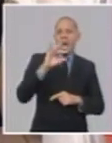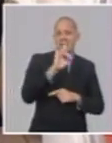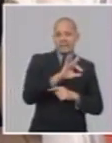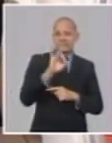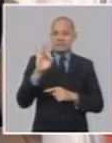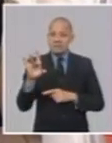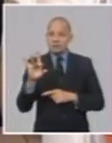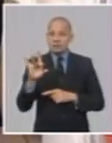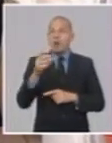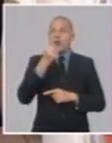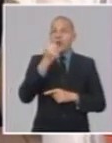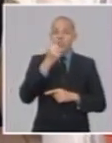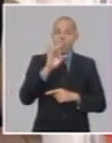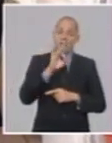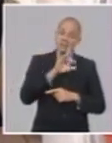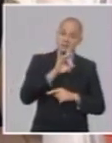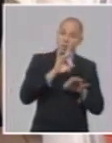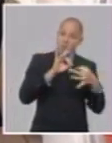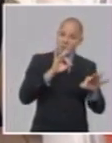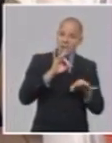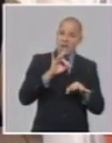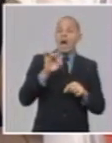ya la primera parte del salario.